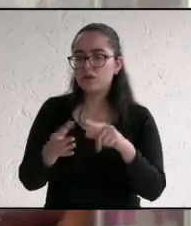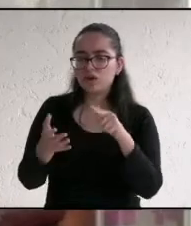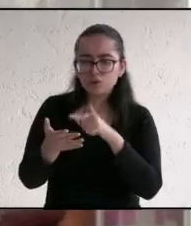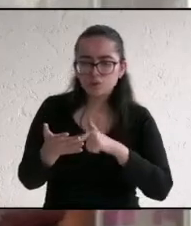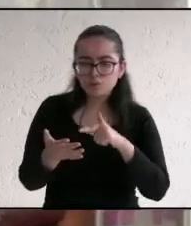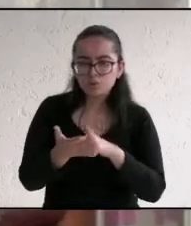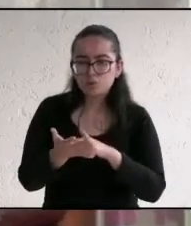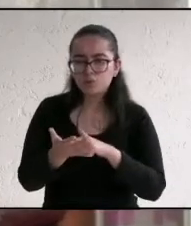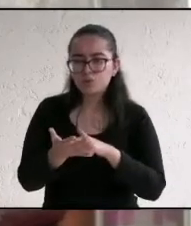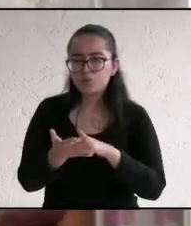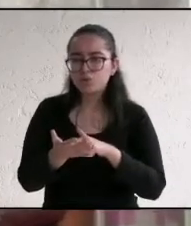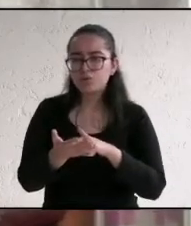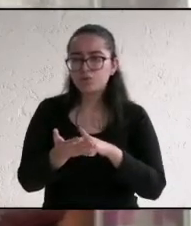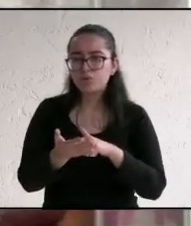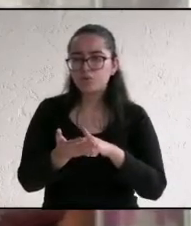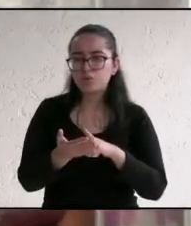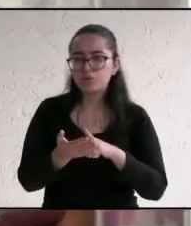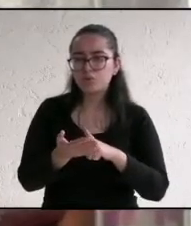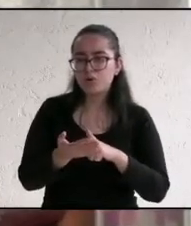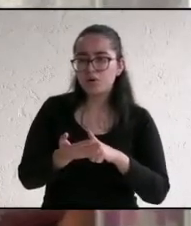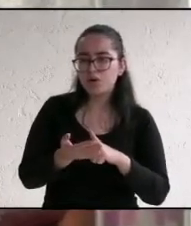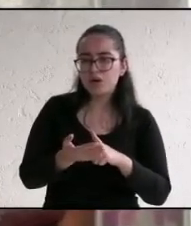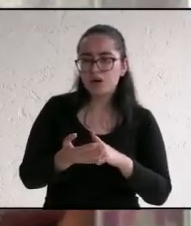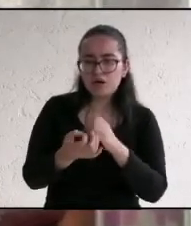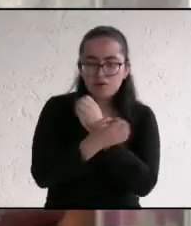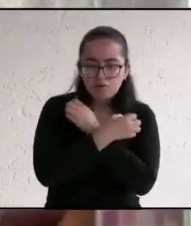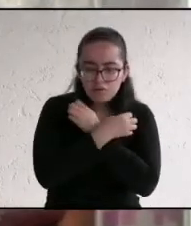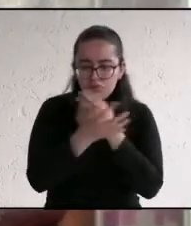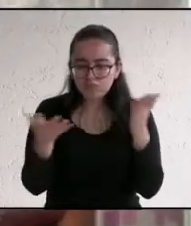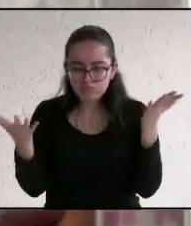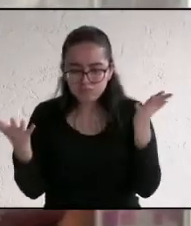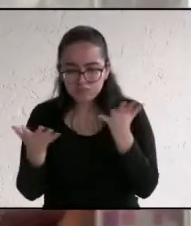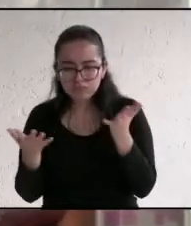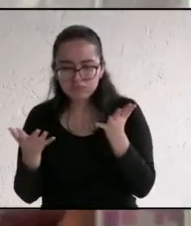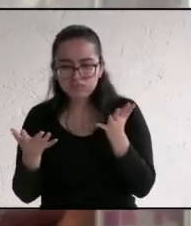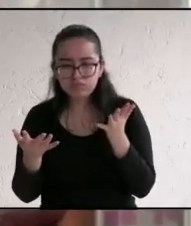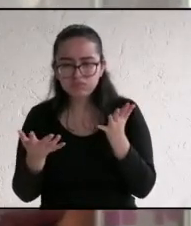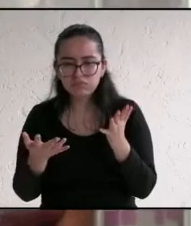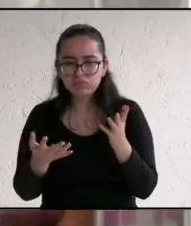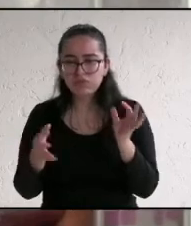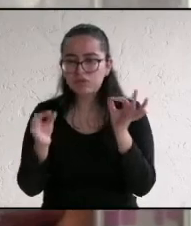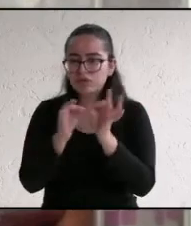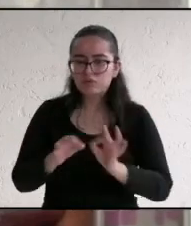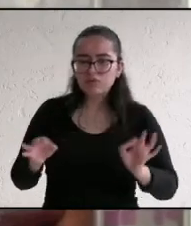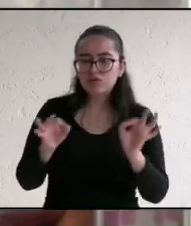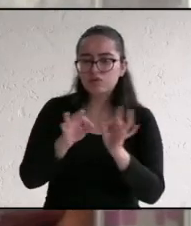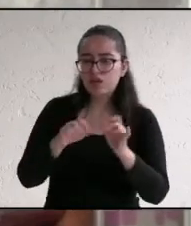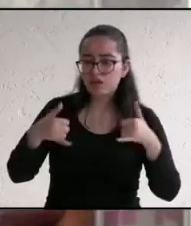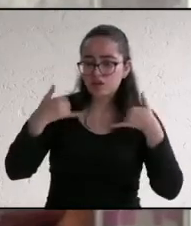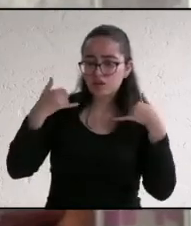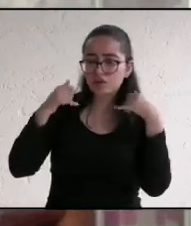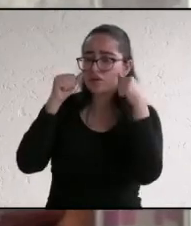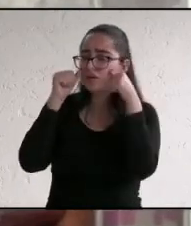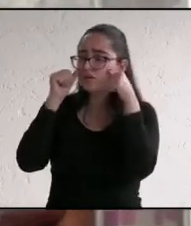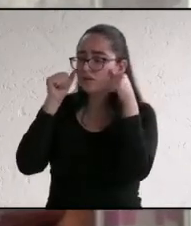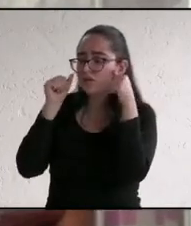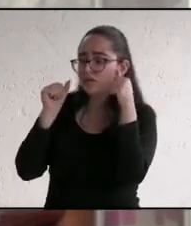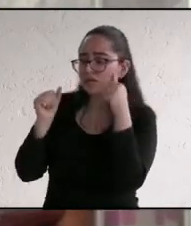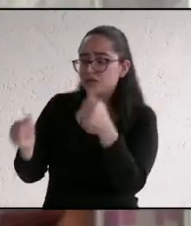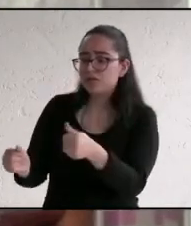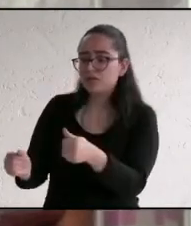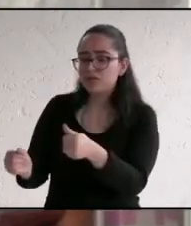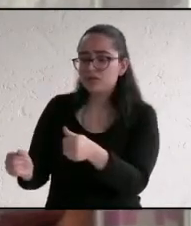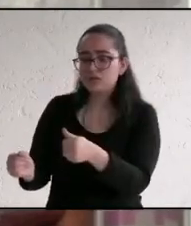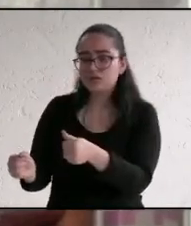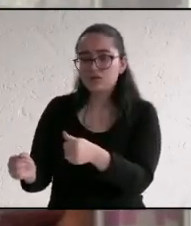deportivos que necesita esa educación. Es básico que a esos jóvenes se les dé atención y se le